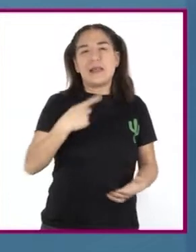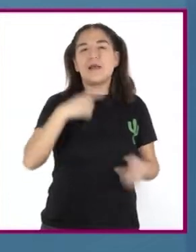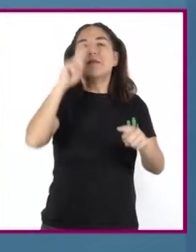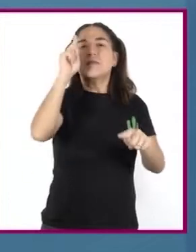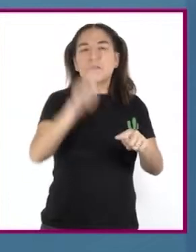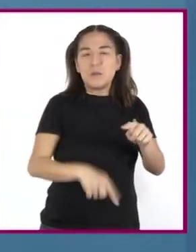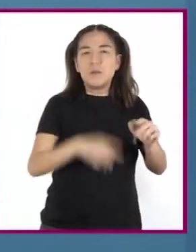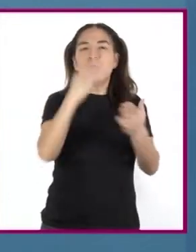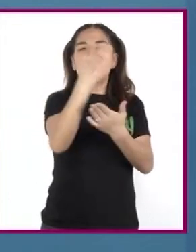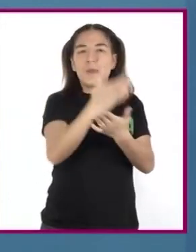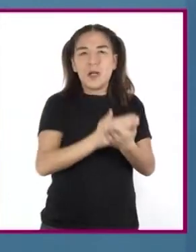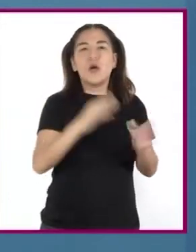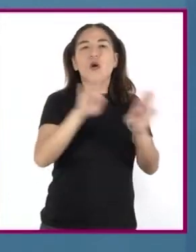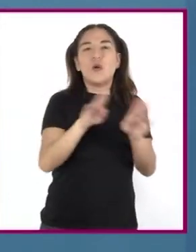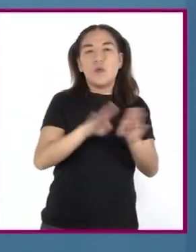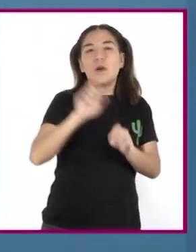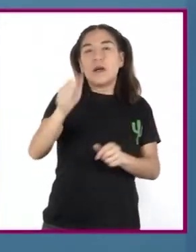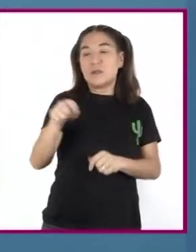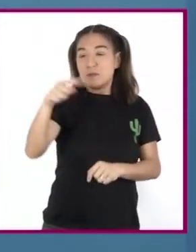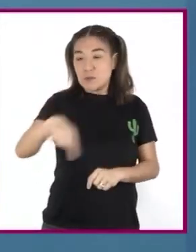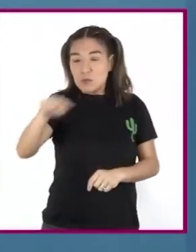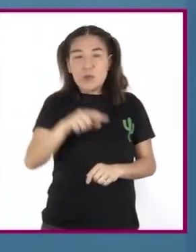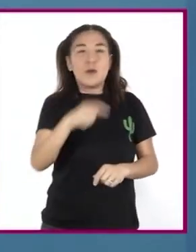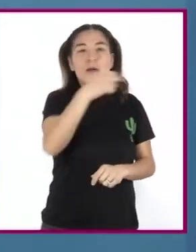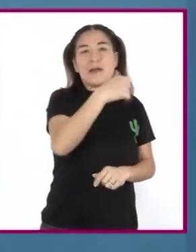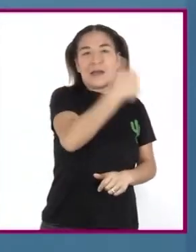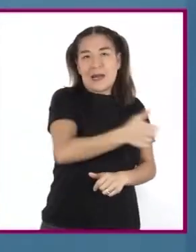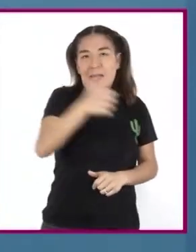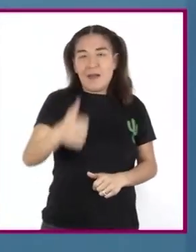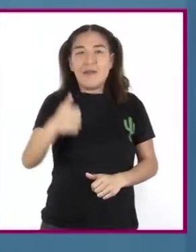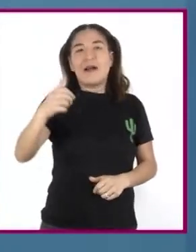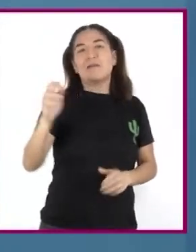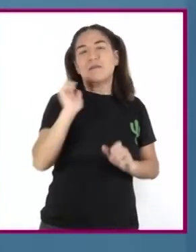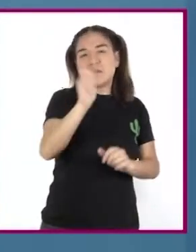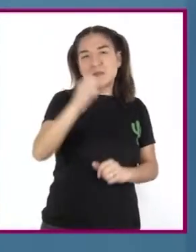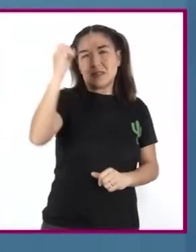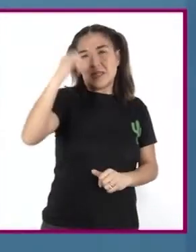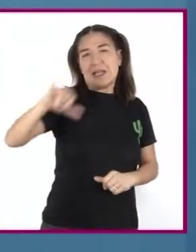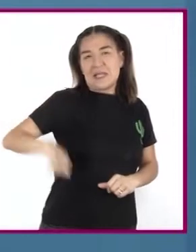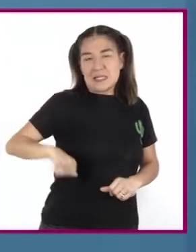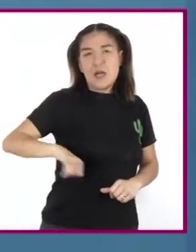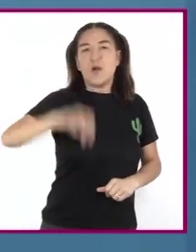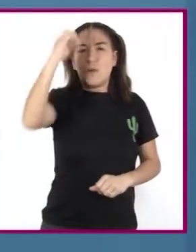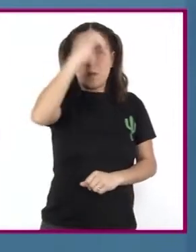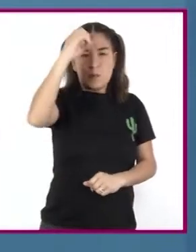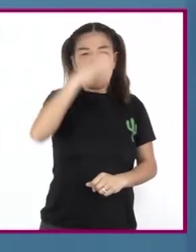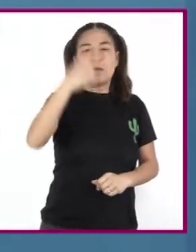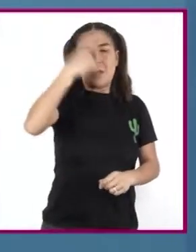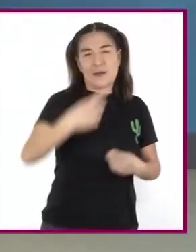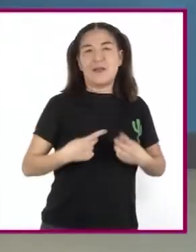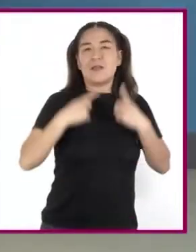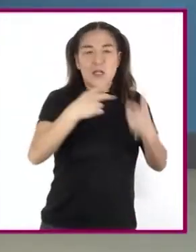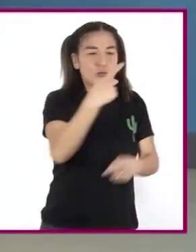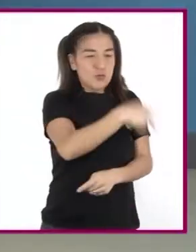contiene la divergencia de opiniones e intereses, privilegiando la libertad de cada persona.